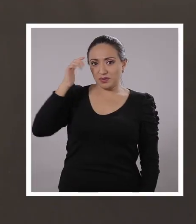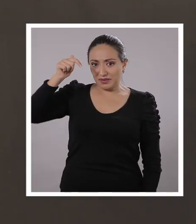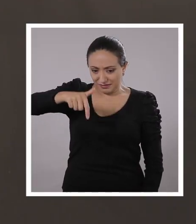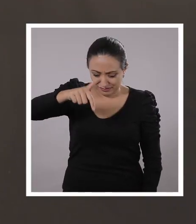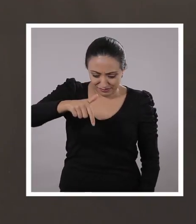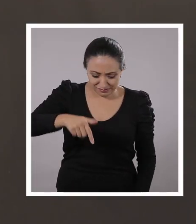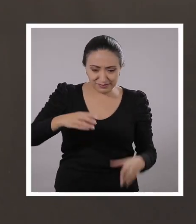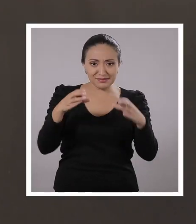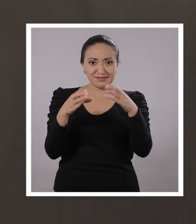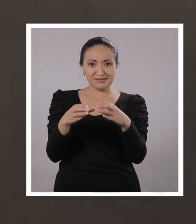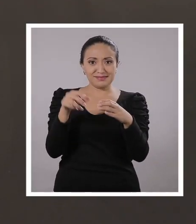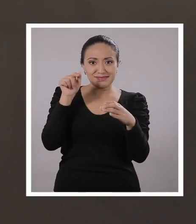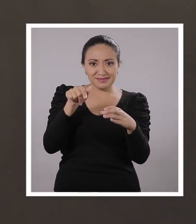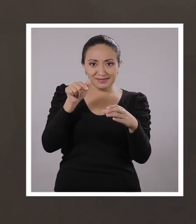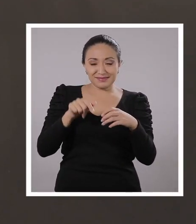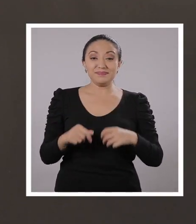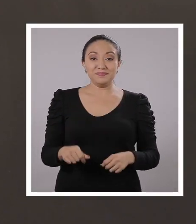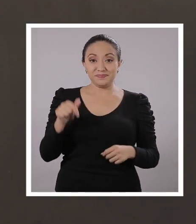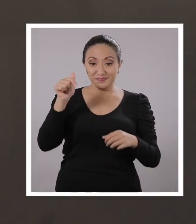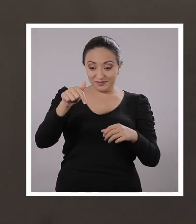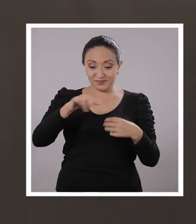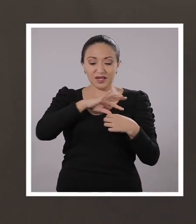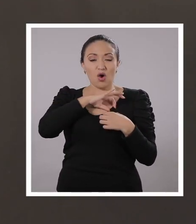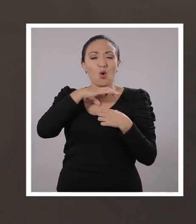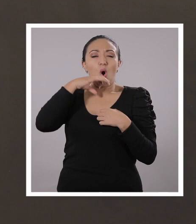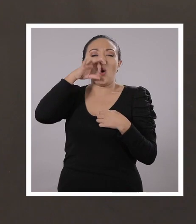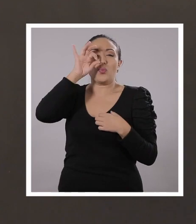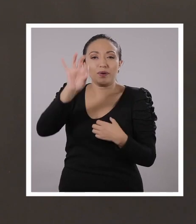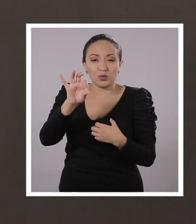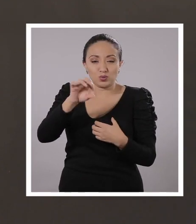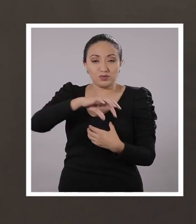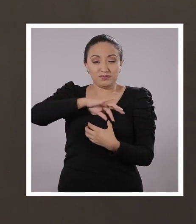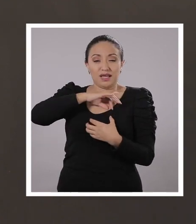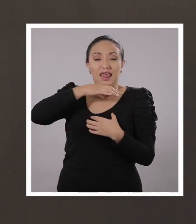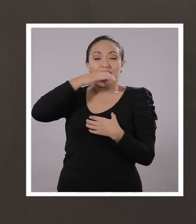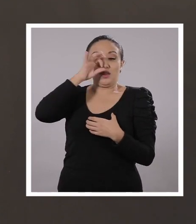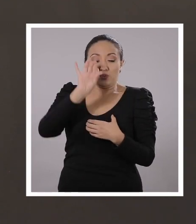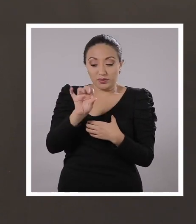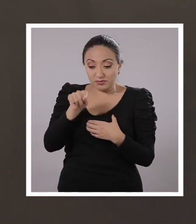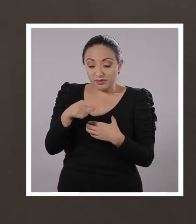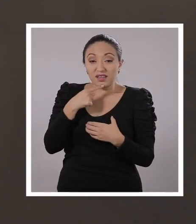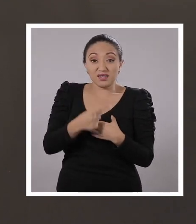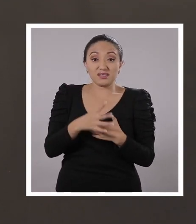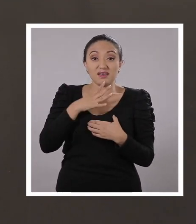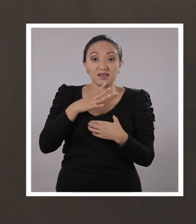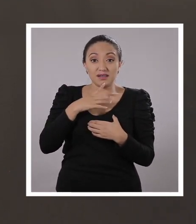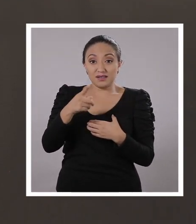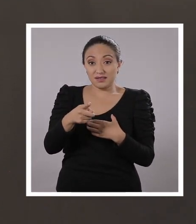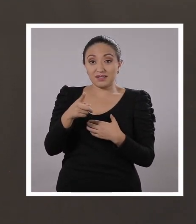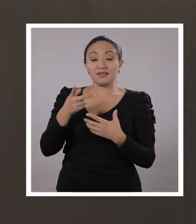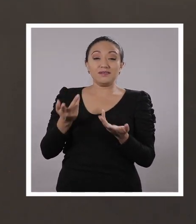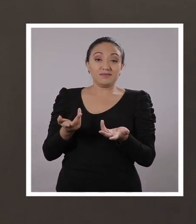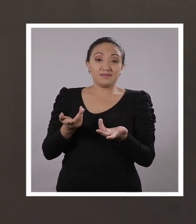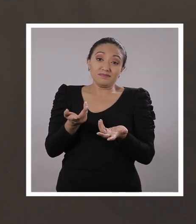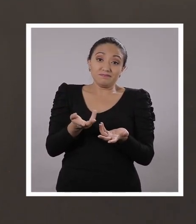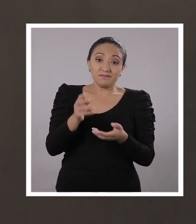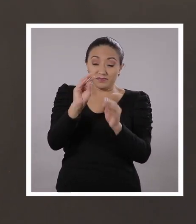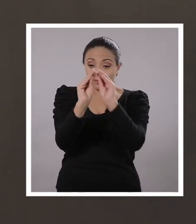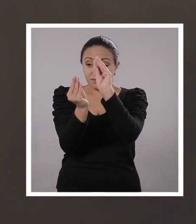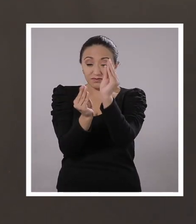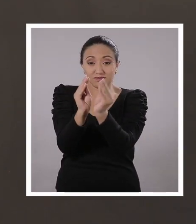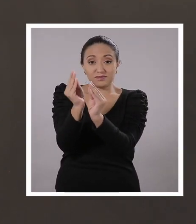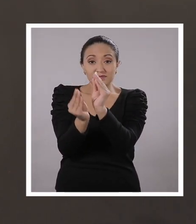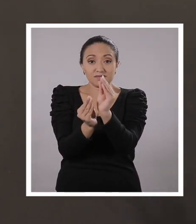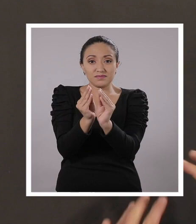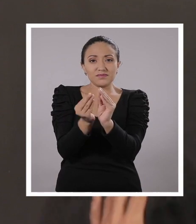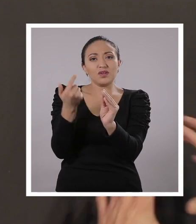este coso de aquí, mira. Pero al señor coronavirus, como la profe Gaby nos dio la orden que íbamos a hablar y íbamos a hacer la figura